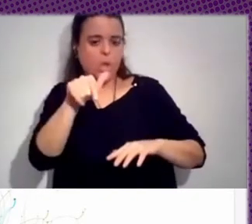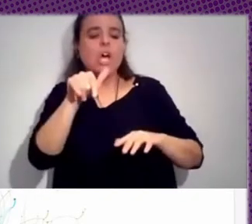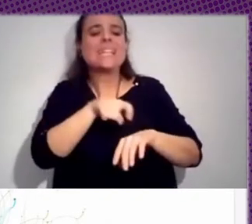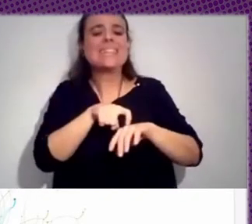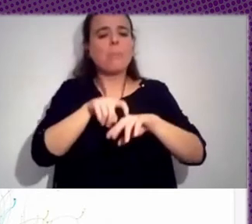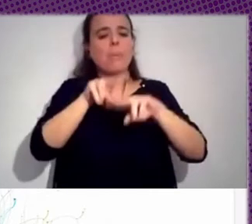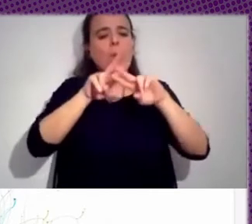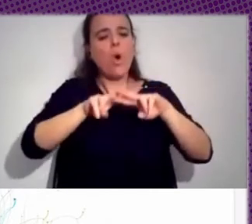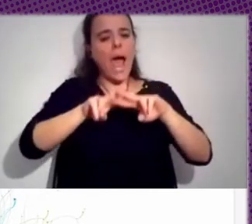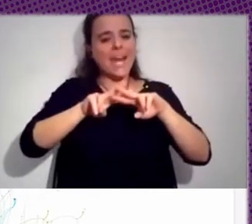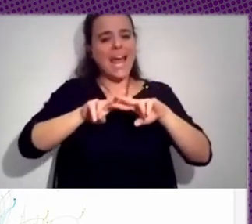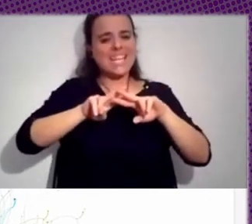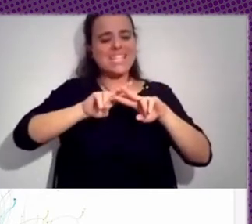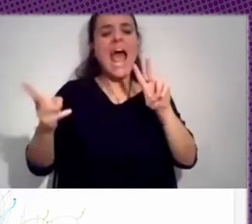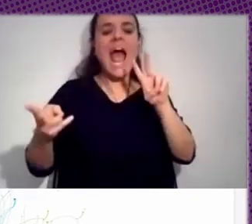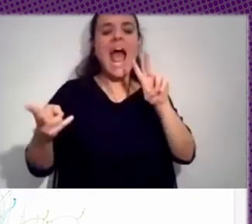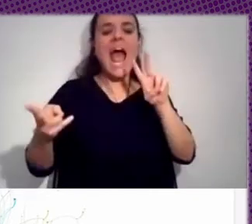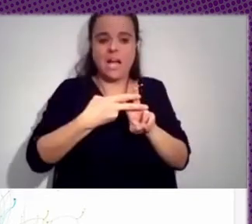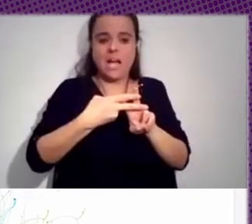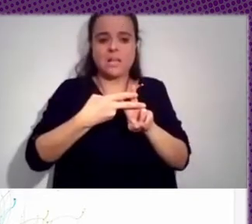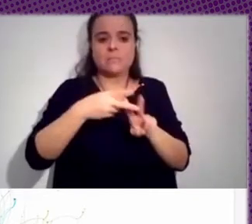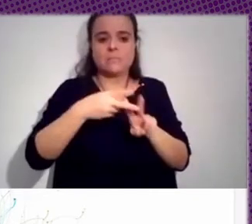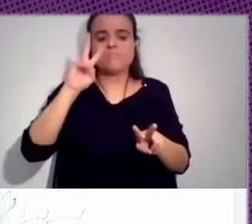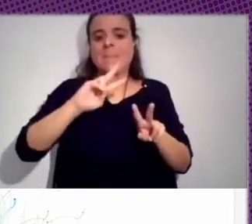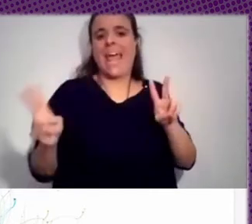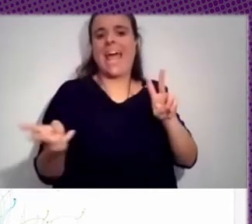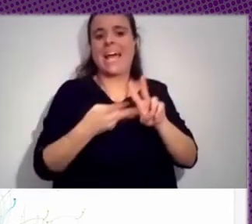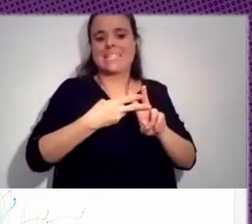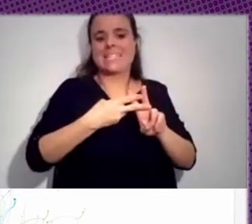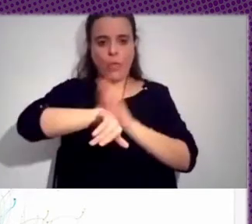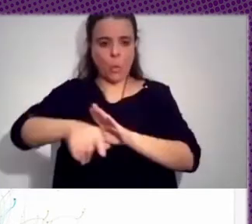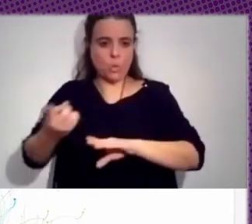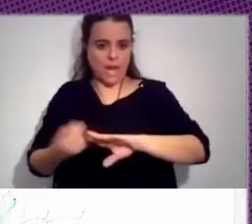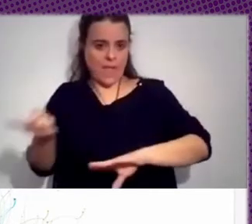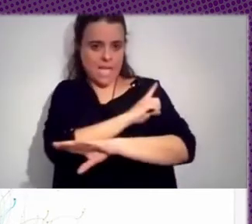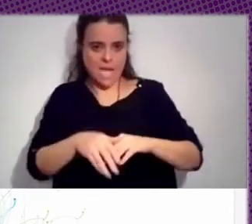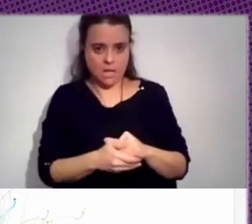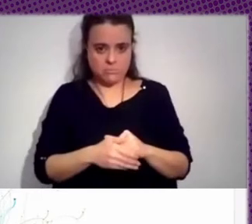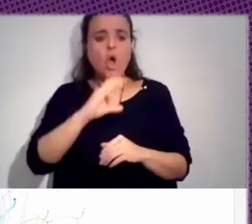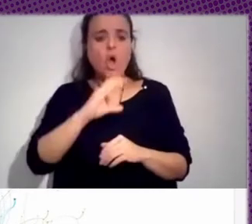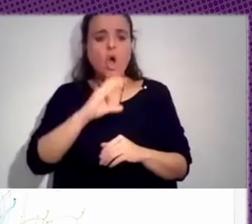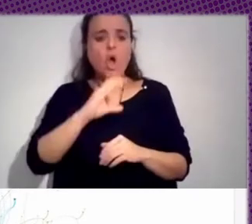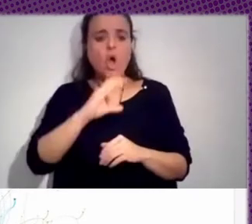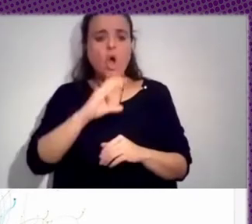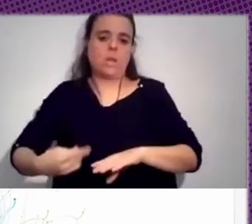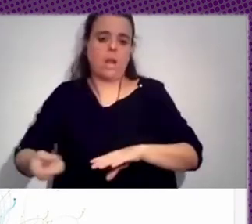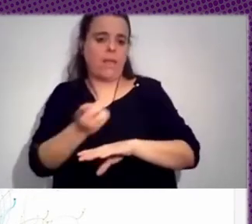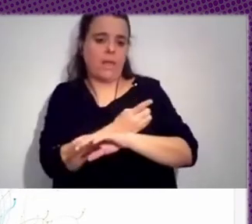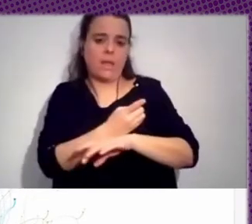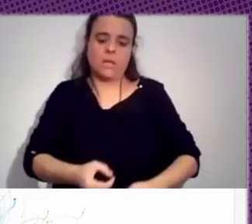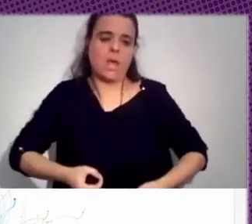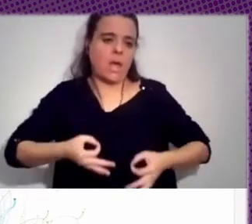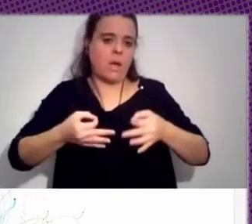el que se ve que lo lanzas, en este caso es un hashtag de ultra-derecha, lo lanzan cuentas de ultra-derecha, las de siempre, que Julián está harto de ver todos sus